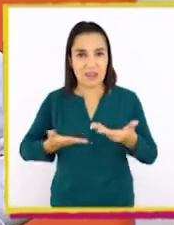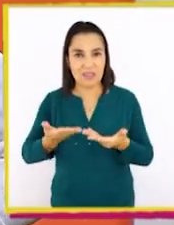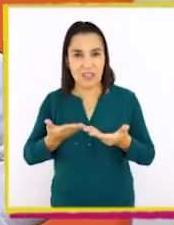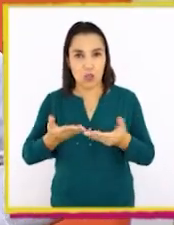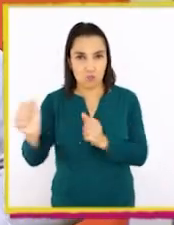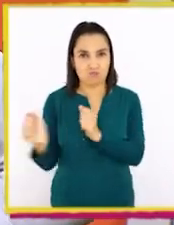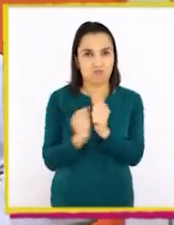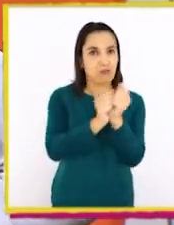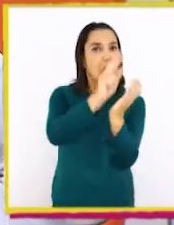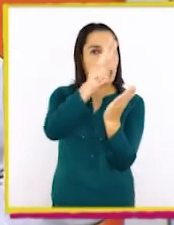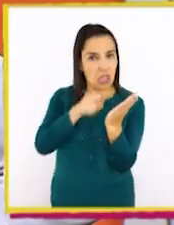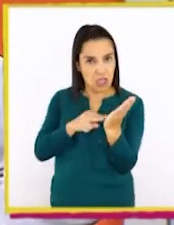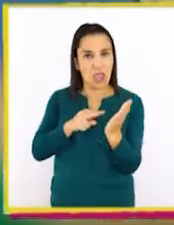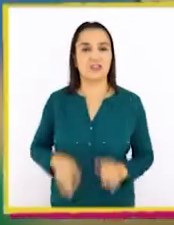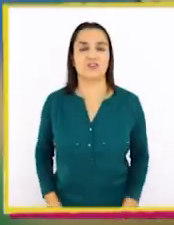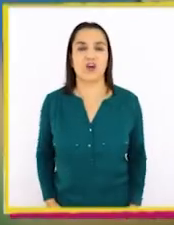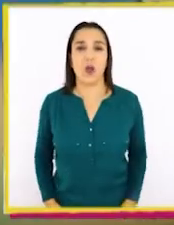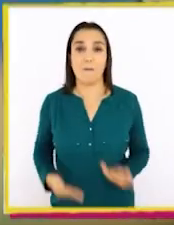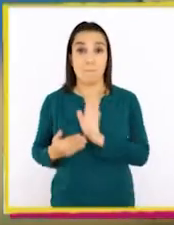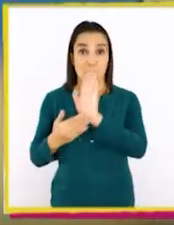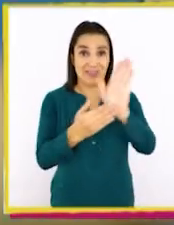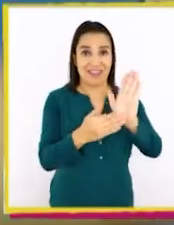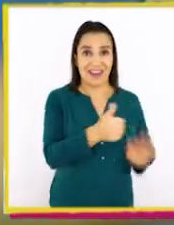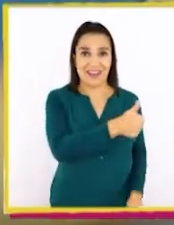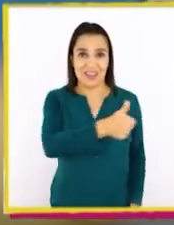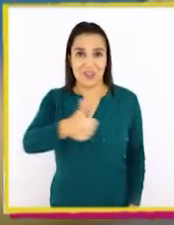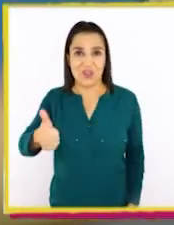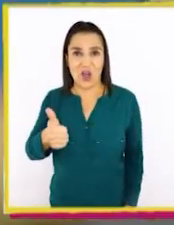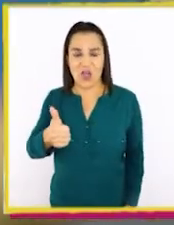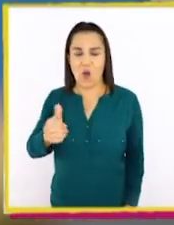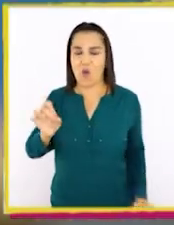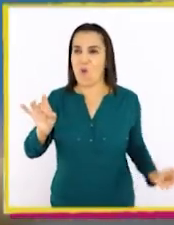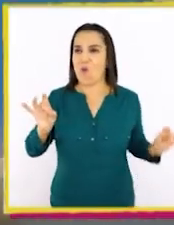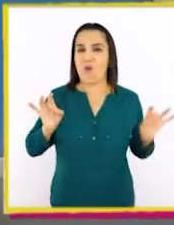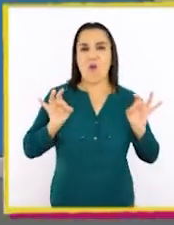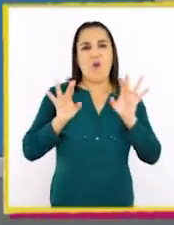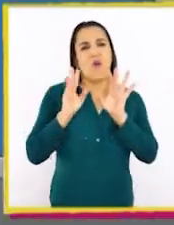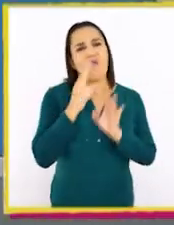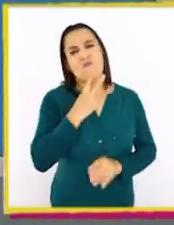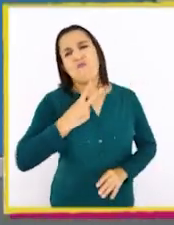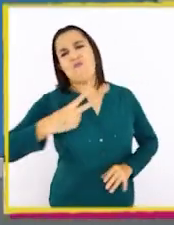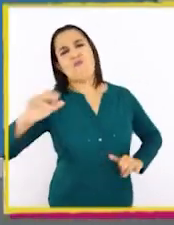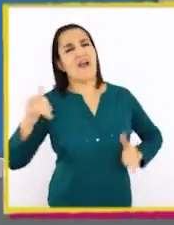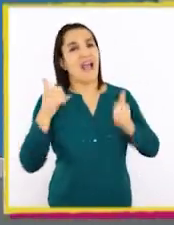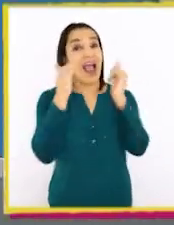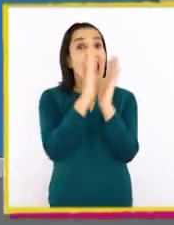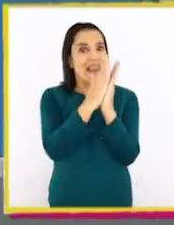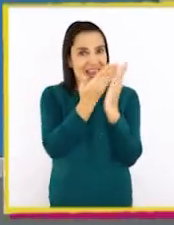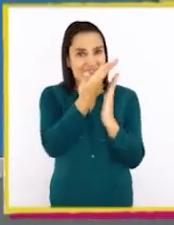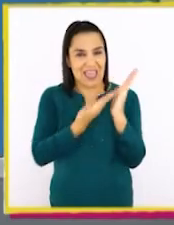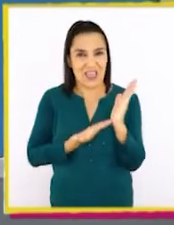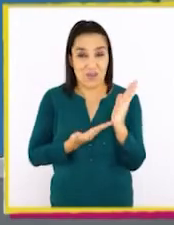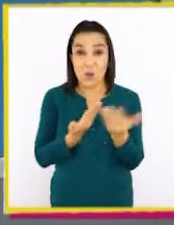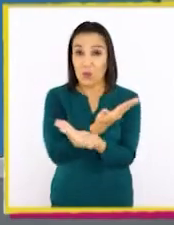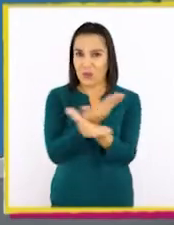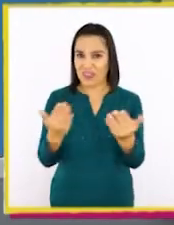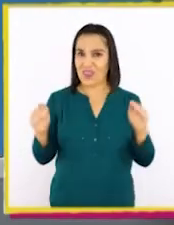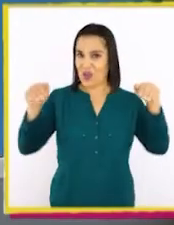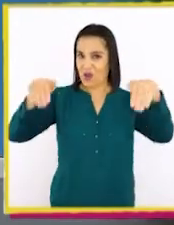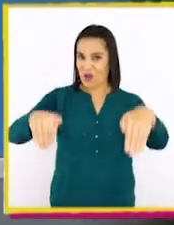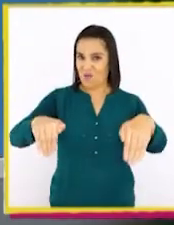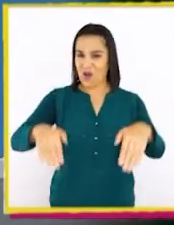leyendo juntos. Mostrarles a todos la sorprendente aventura de los libros. ¡Pónganse